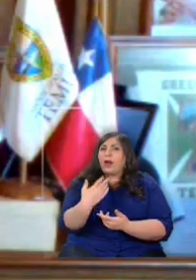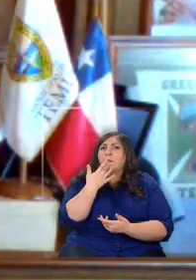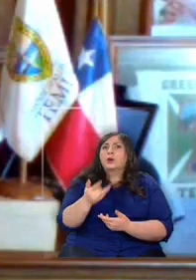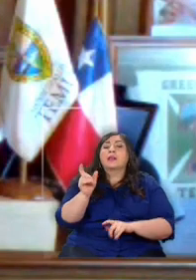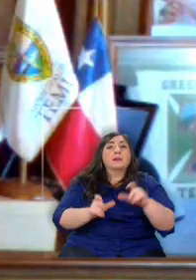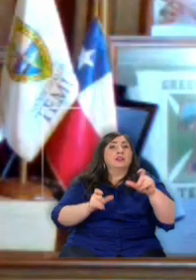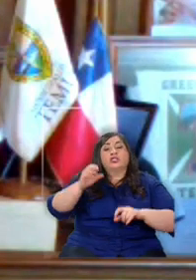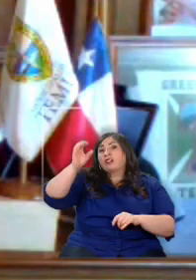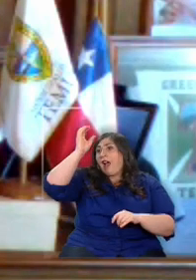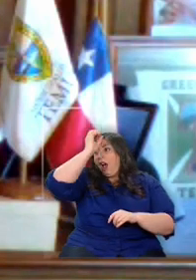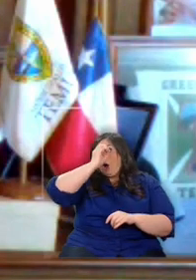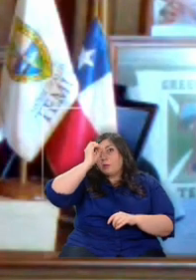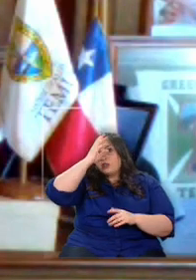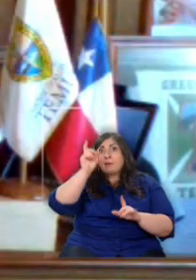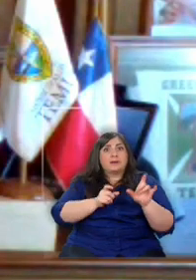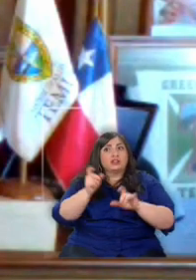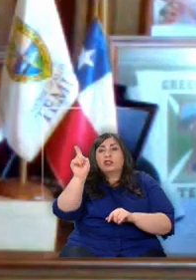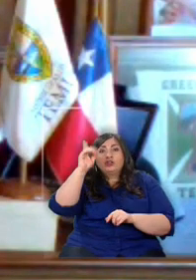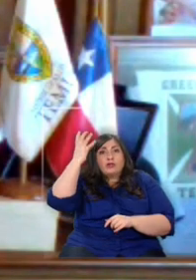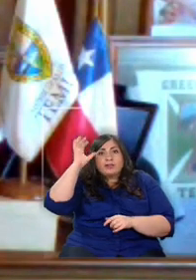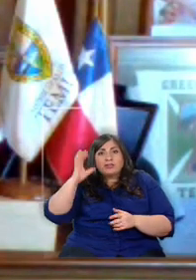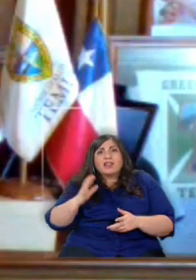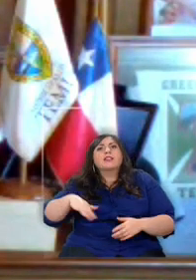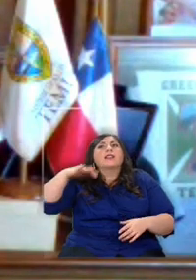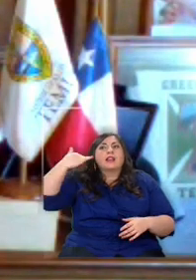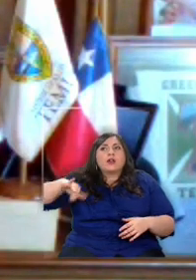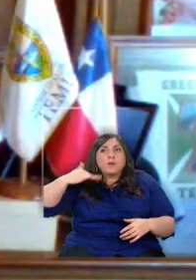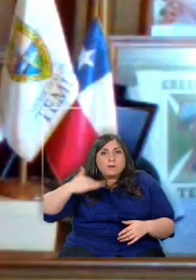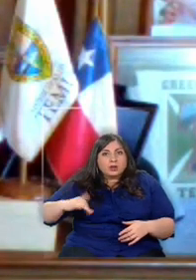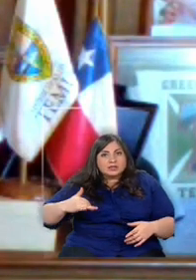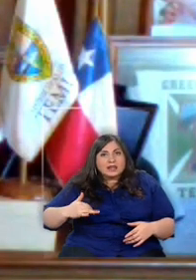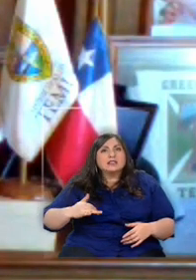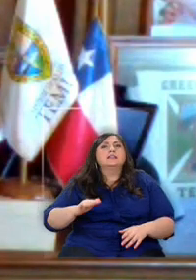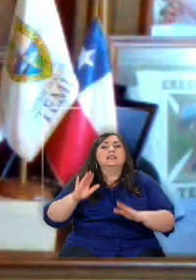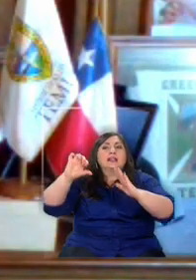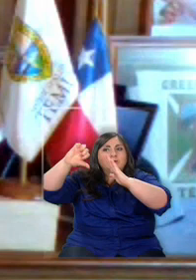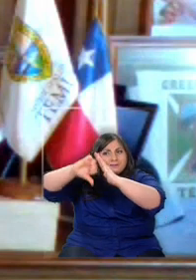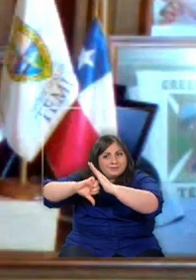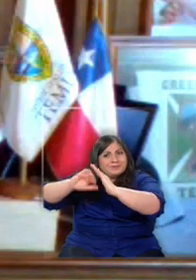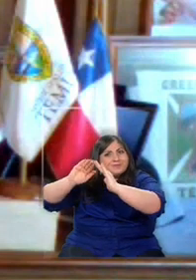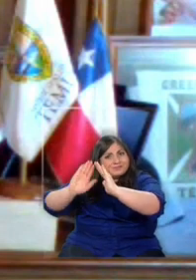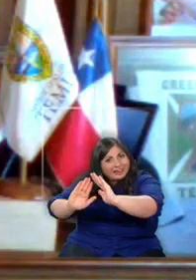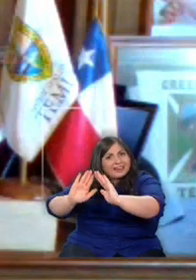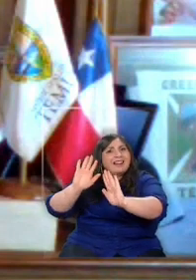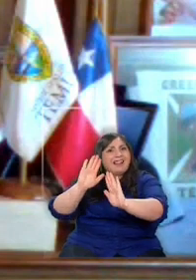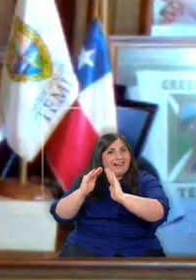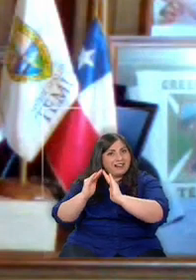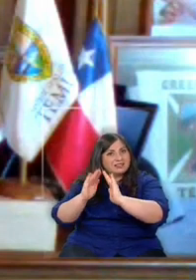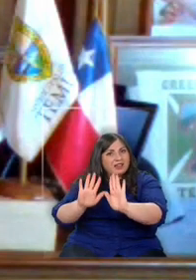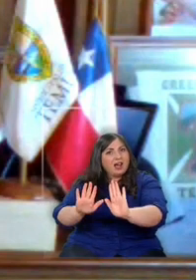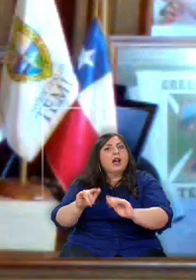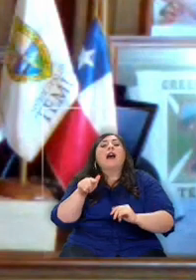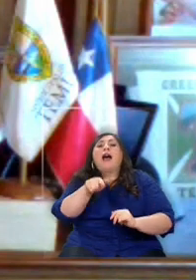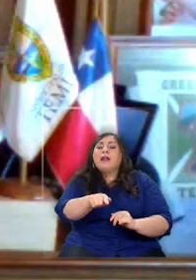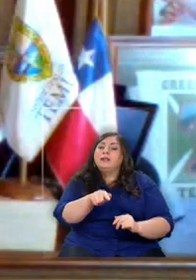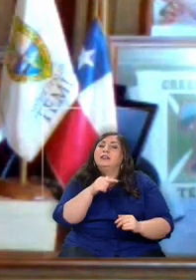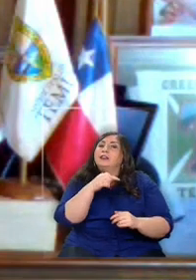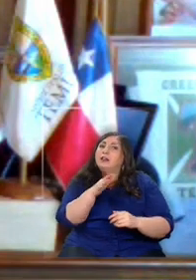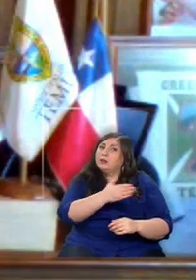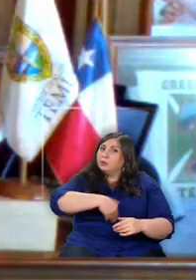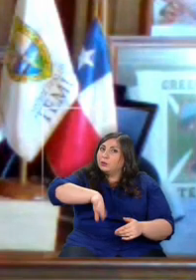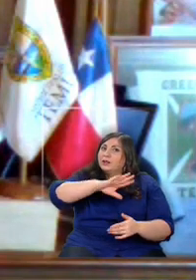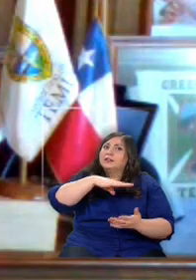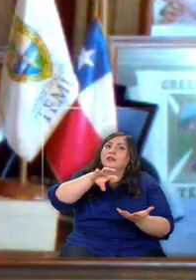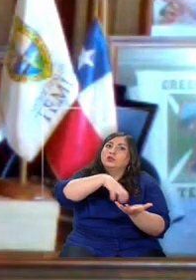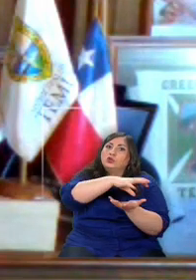la gente no está entendiendo el mensaje de lo importante que es permanecer en casa. Y la cifra, lamentablemente, aquí en nuestra